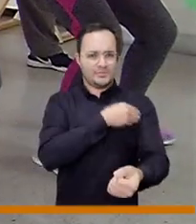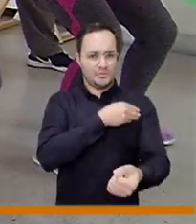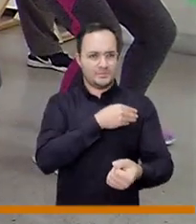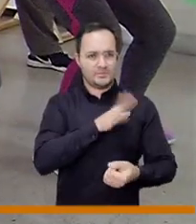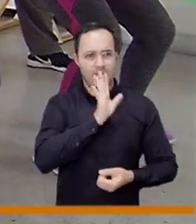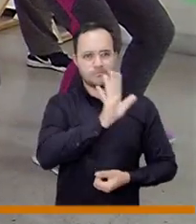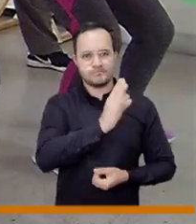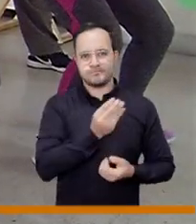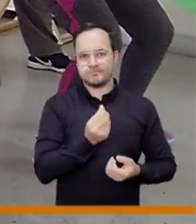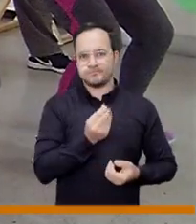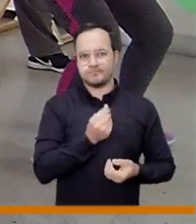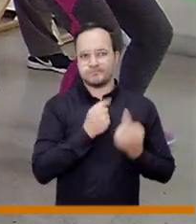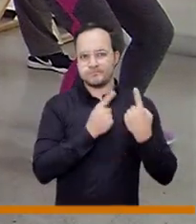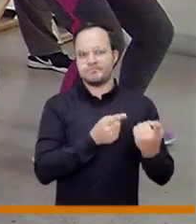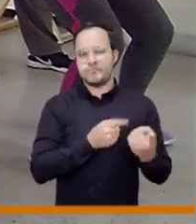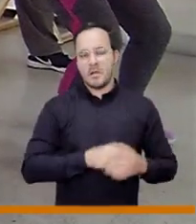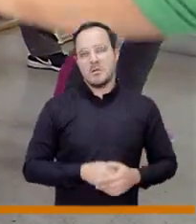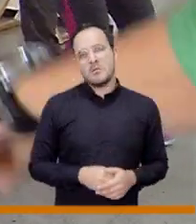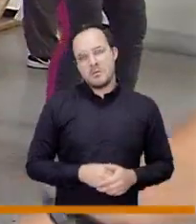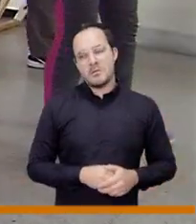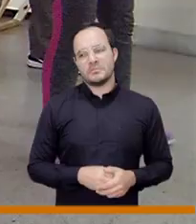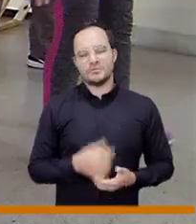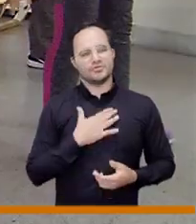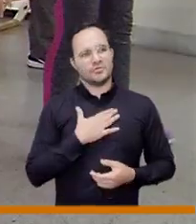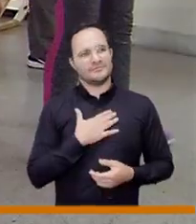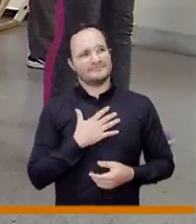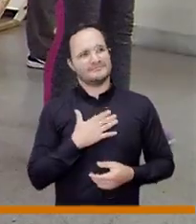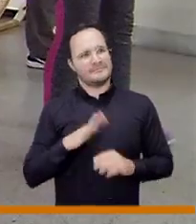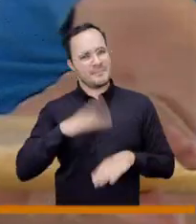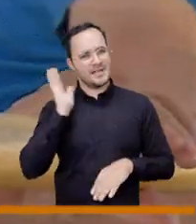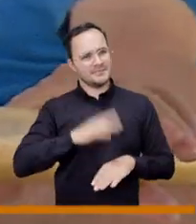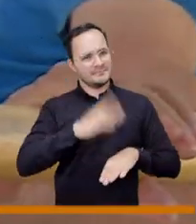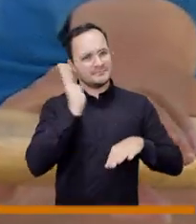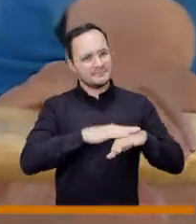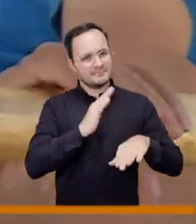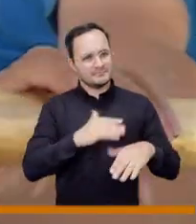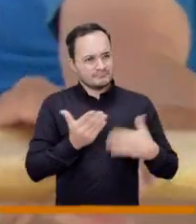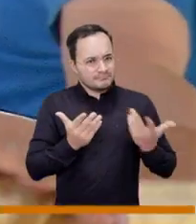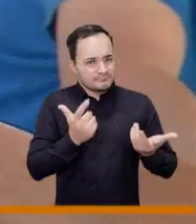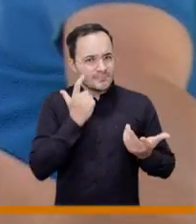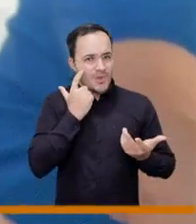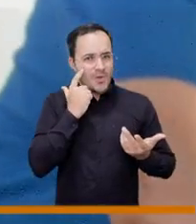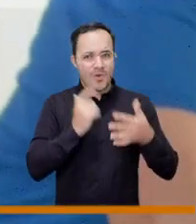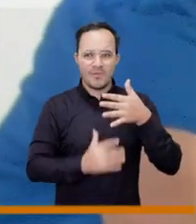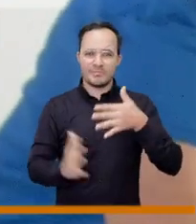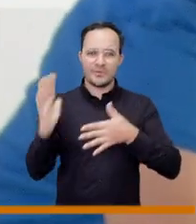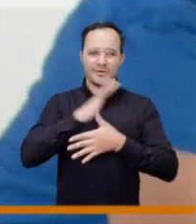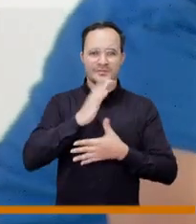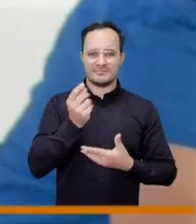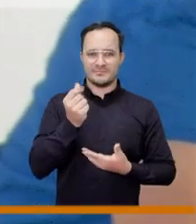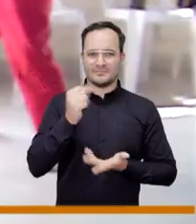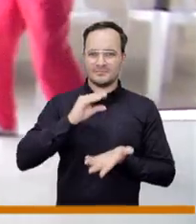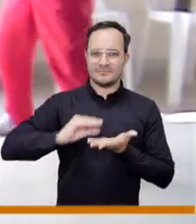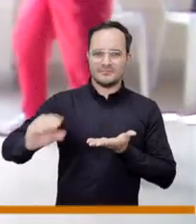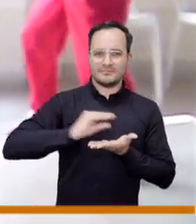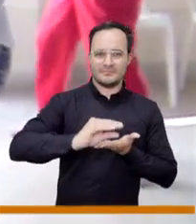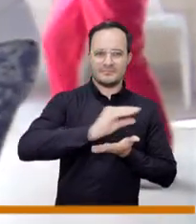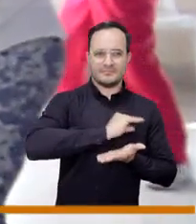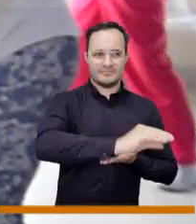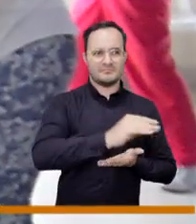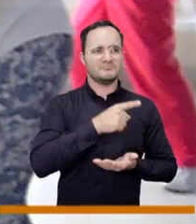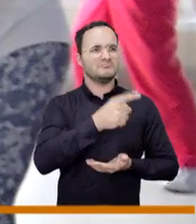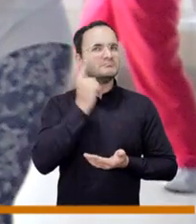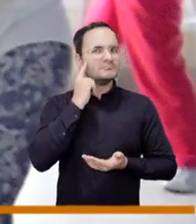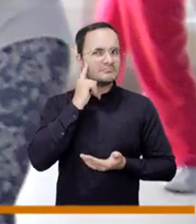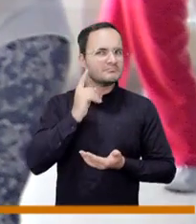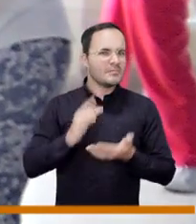pesos siempre yo he hecho el el llamado a decir dónde está la priorización de los recursos